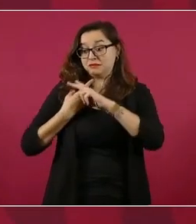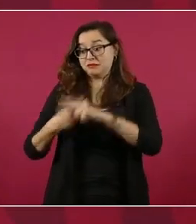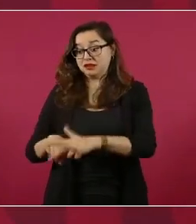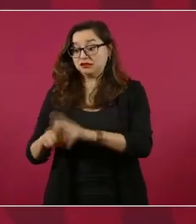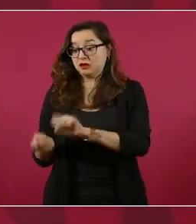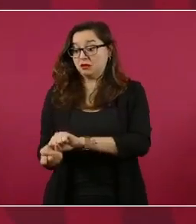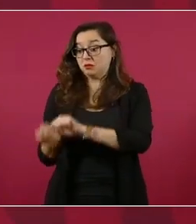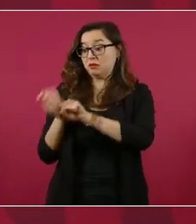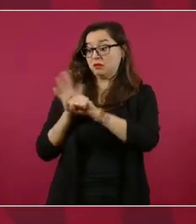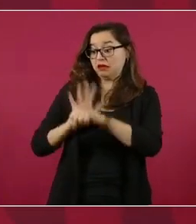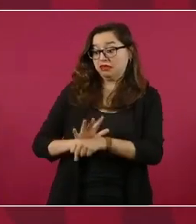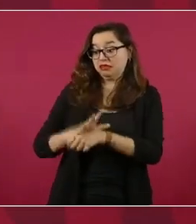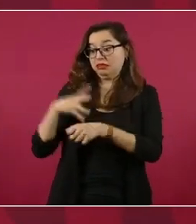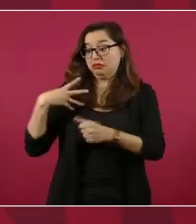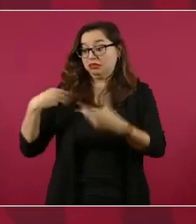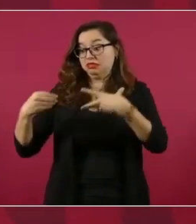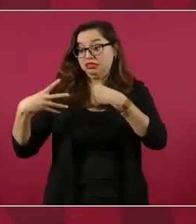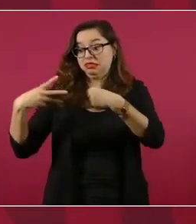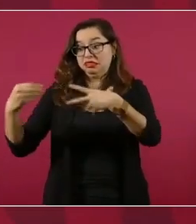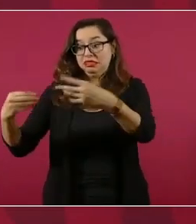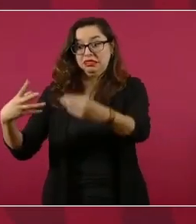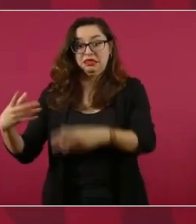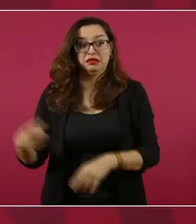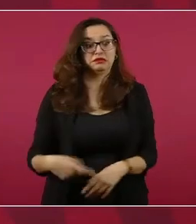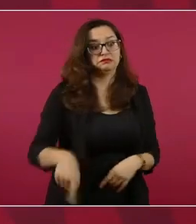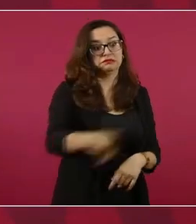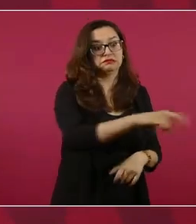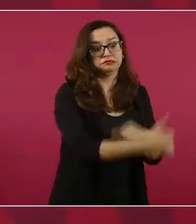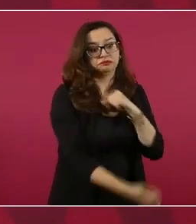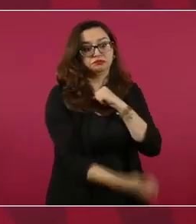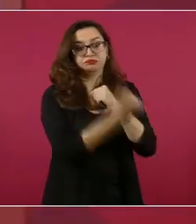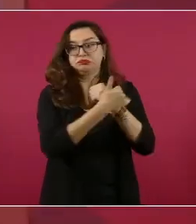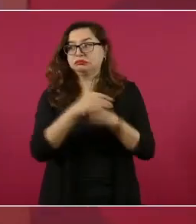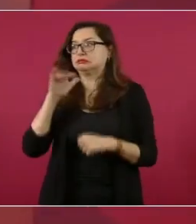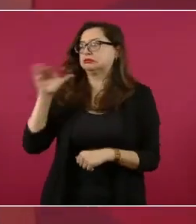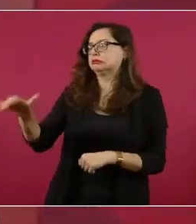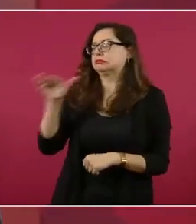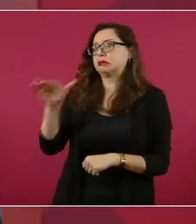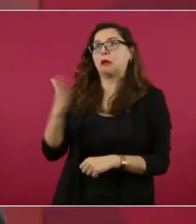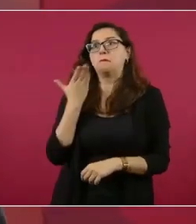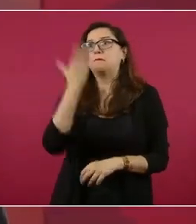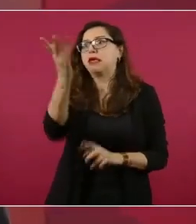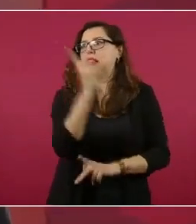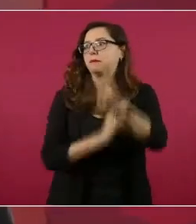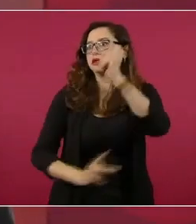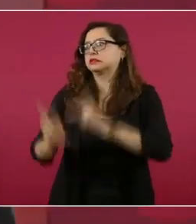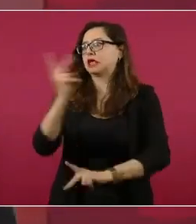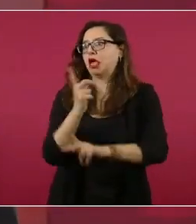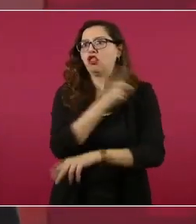créditos, que nos endeudáramos